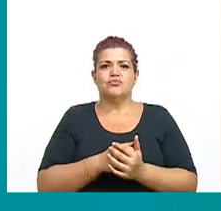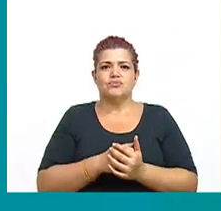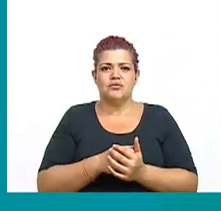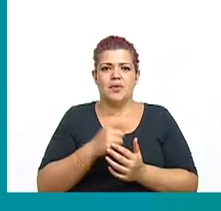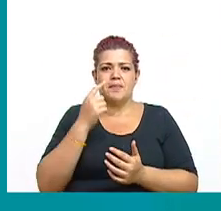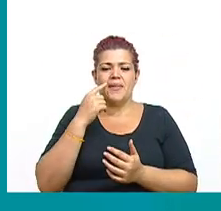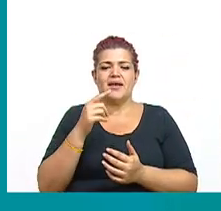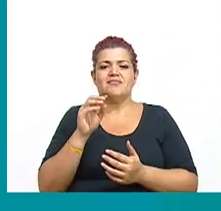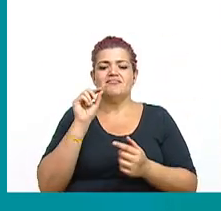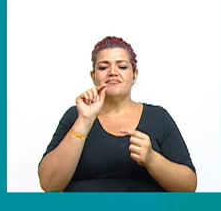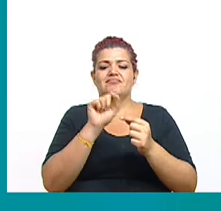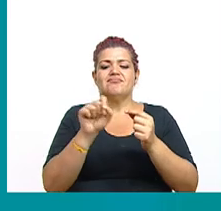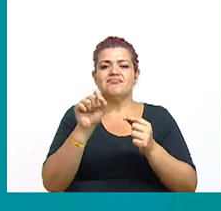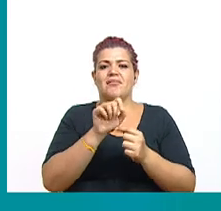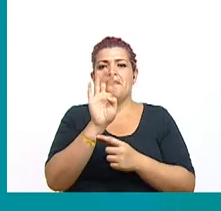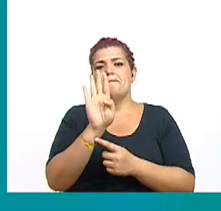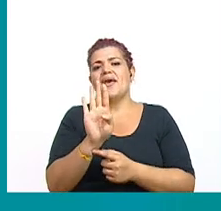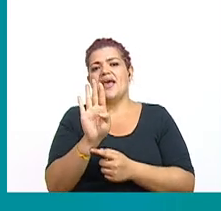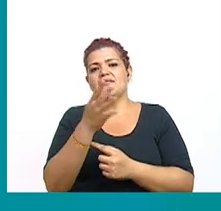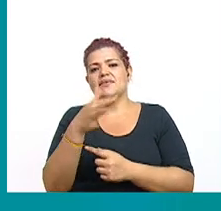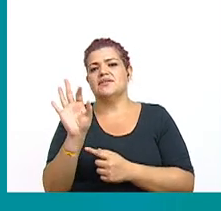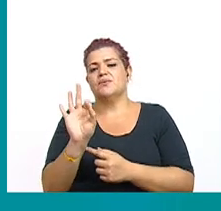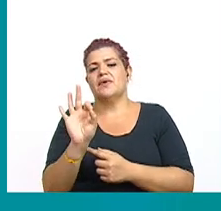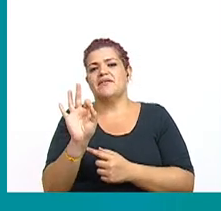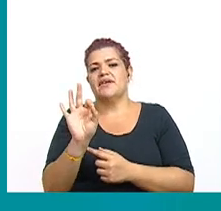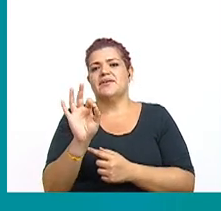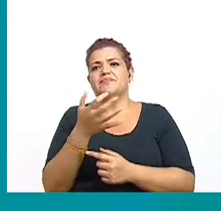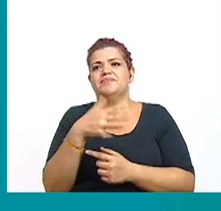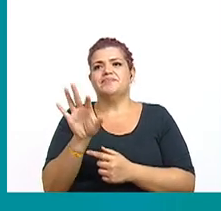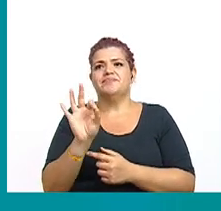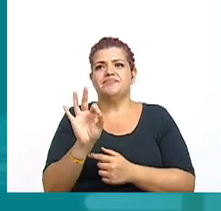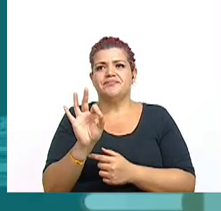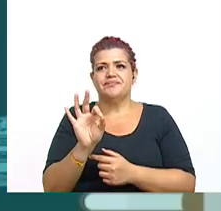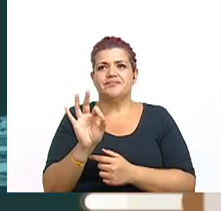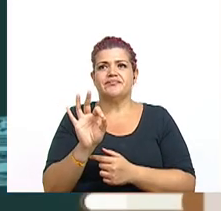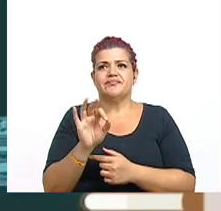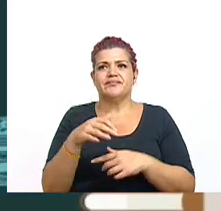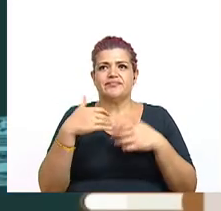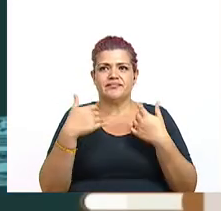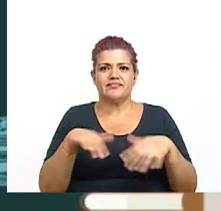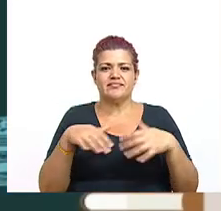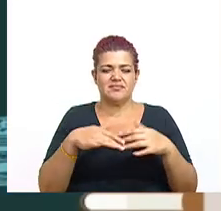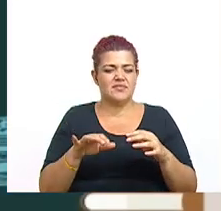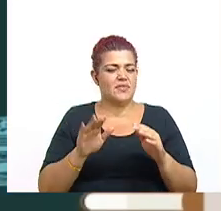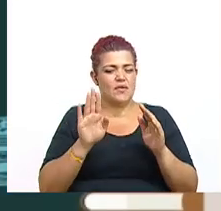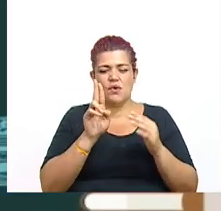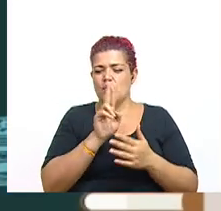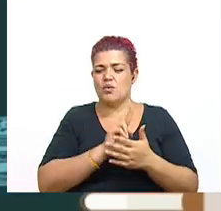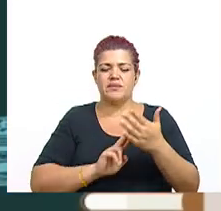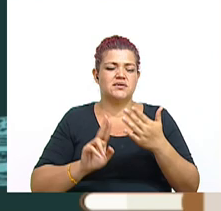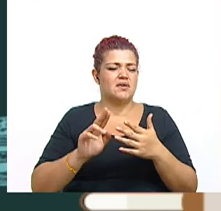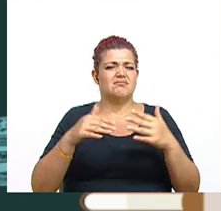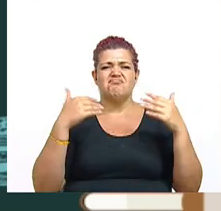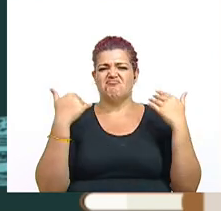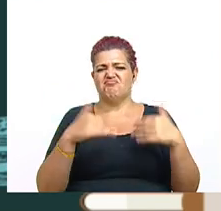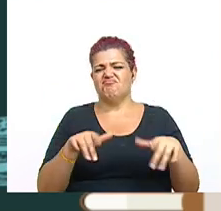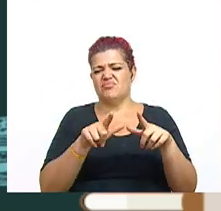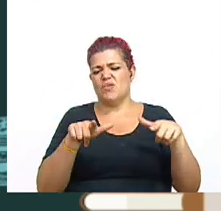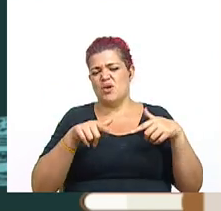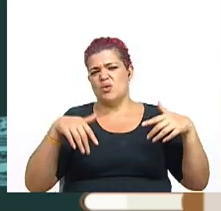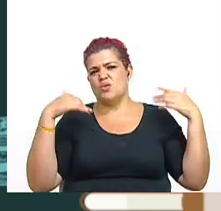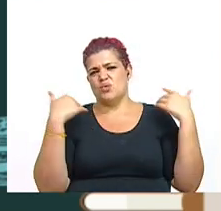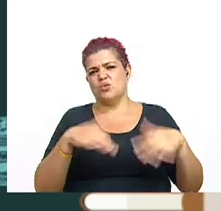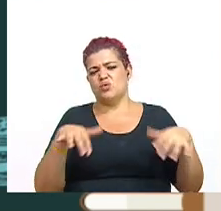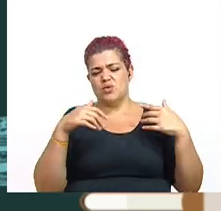opción B, 19. 19 es un maravilloso lugar y además se encuentra entre